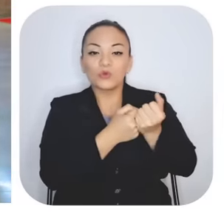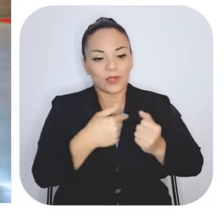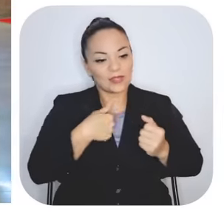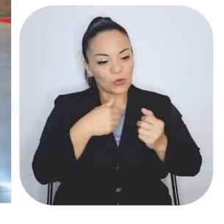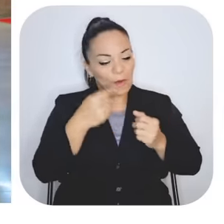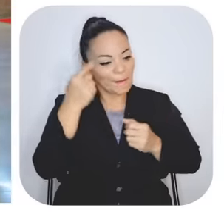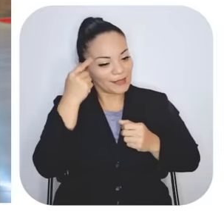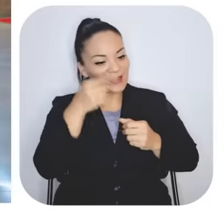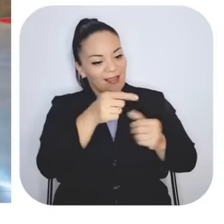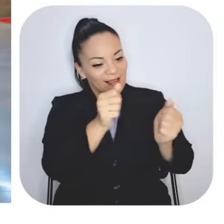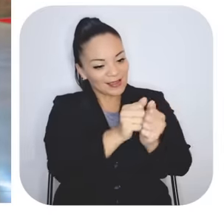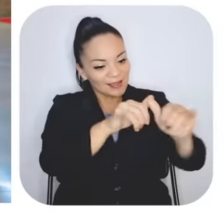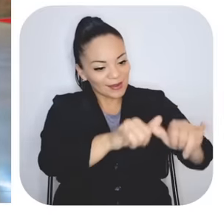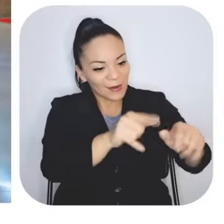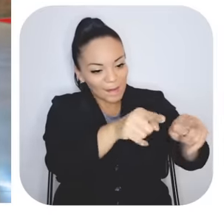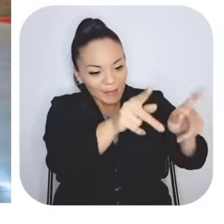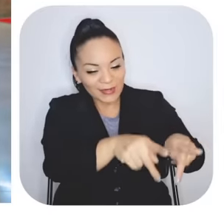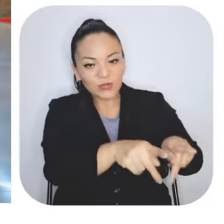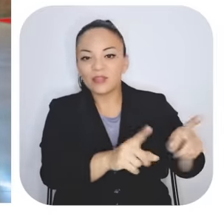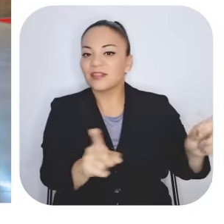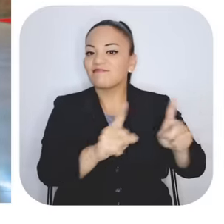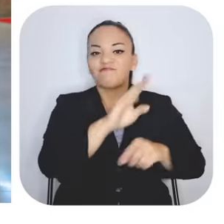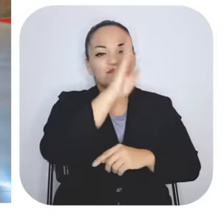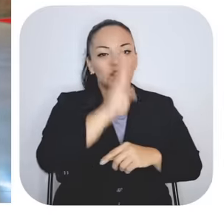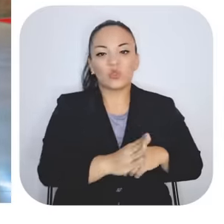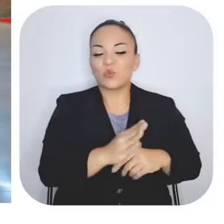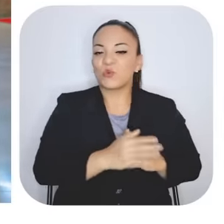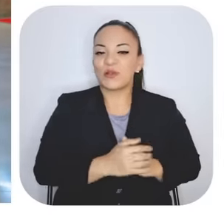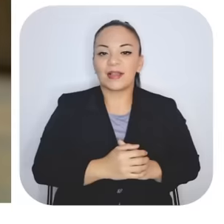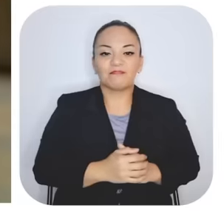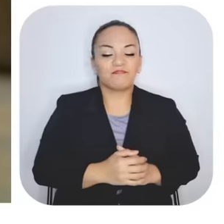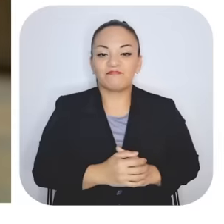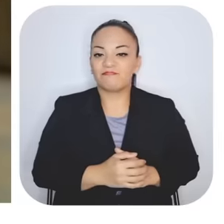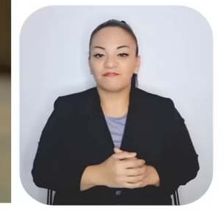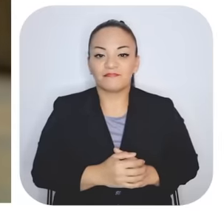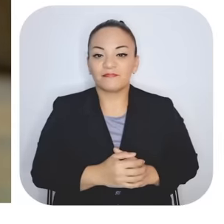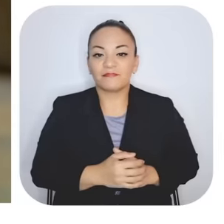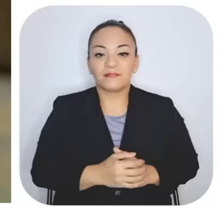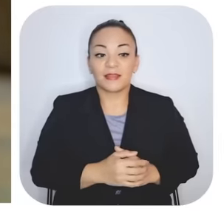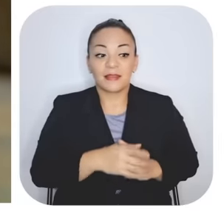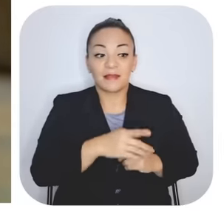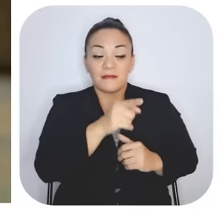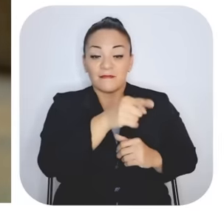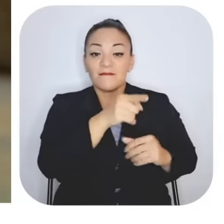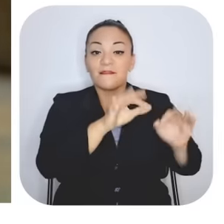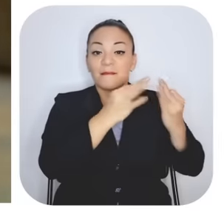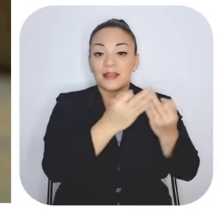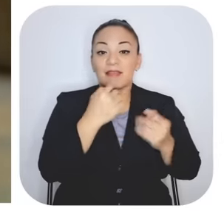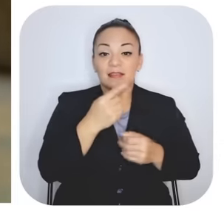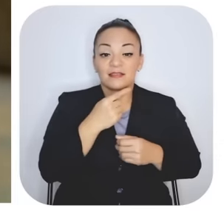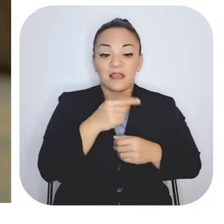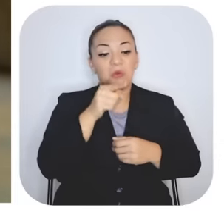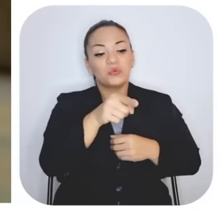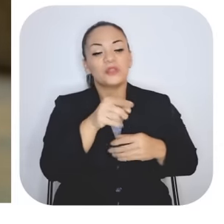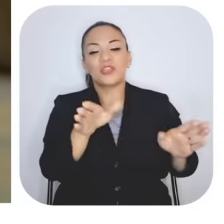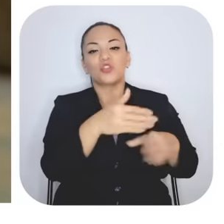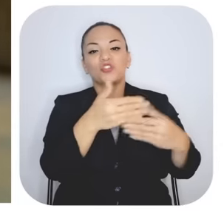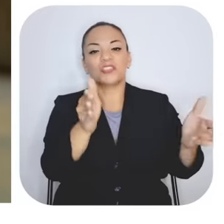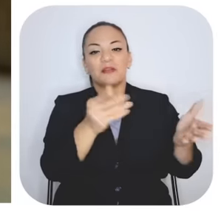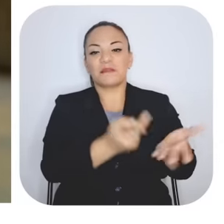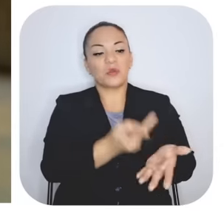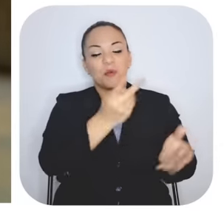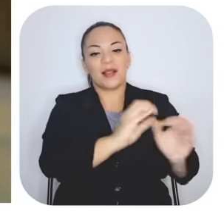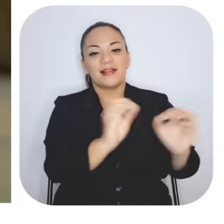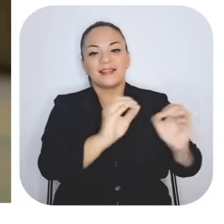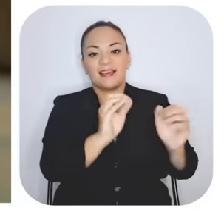esta persona me quedo. Nunca. Simplemente era que si usted no servía, no servía. Me decían que yo no